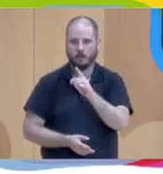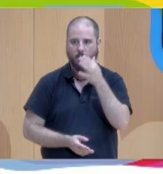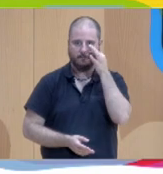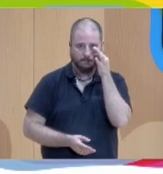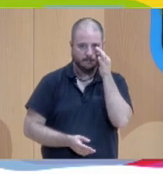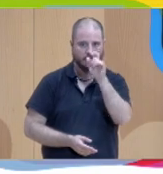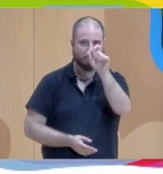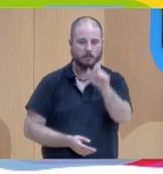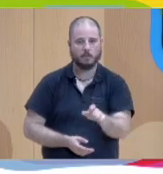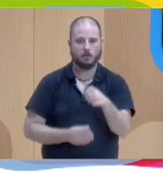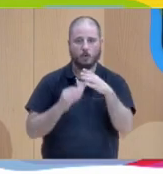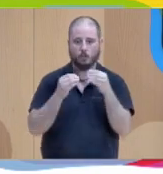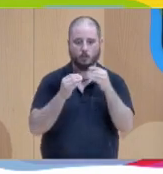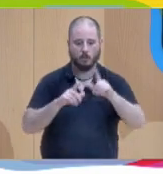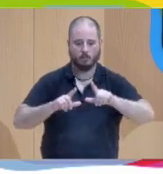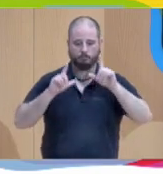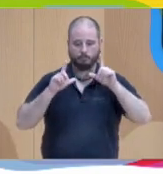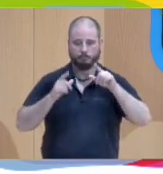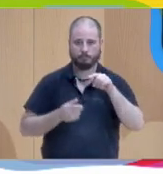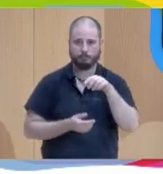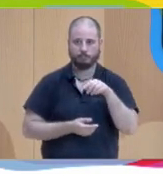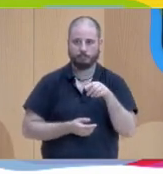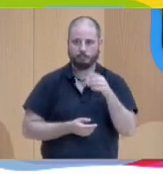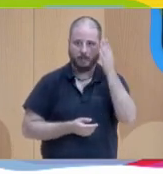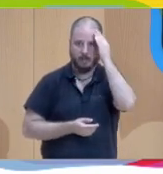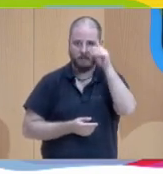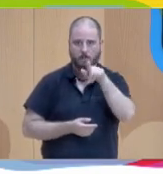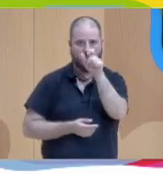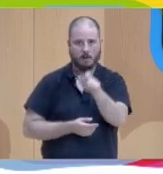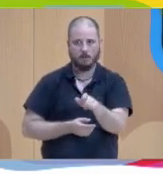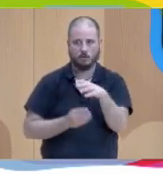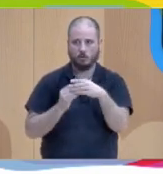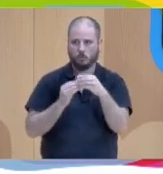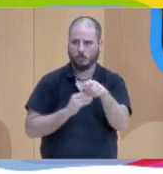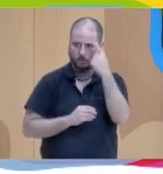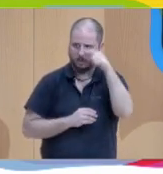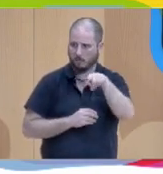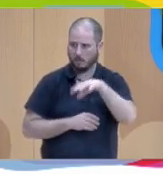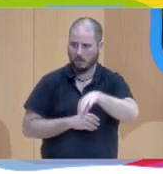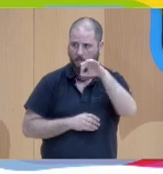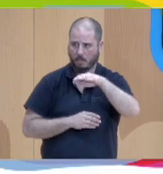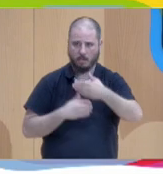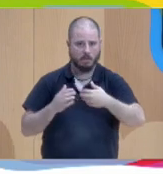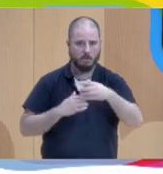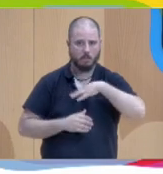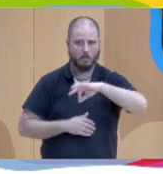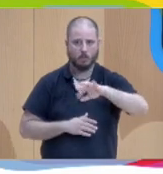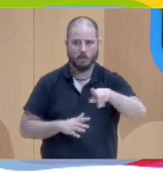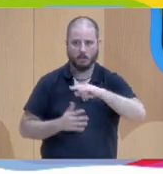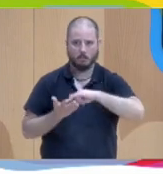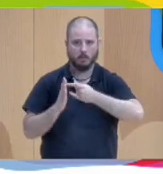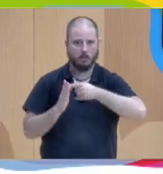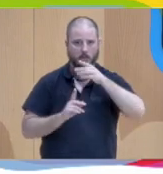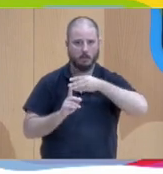persona que reconozcamos en todas las actuaciones que tiene capacidad para tomar decisiones y para actuar y eso va a cambiar la metodología y la intervención